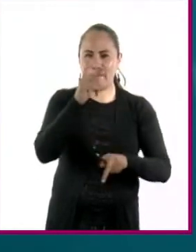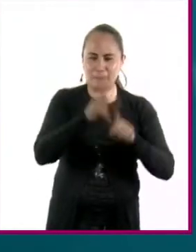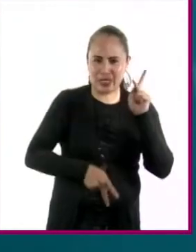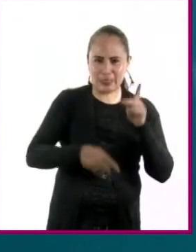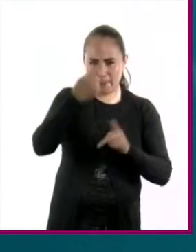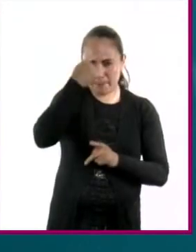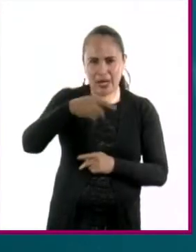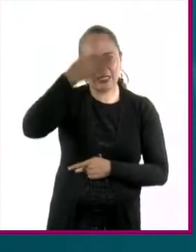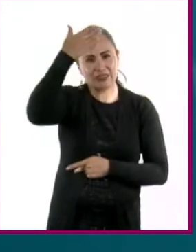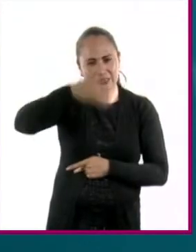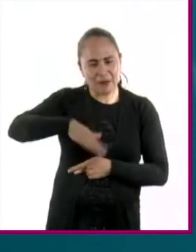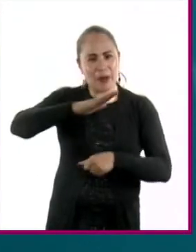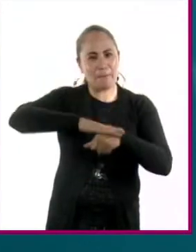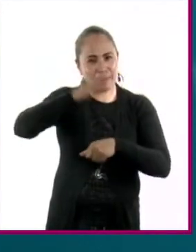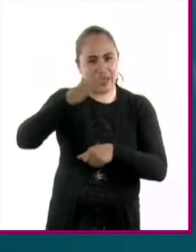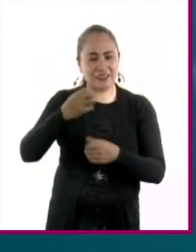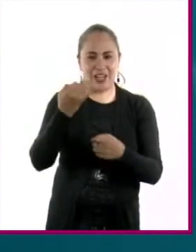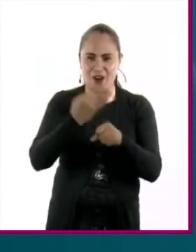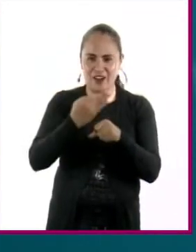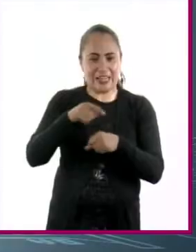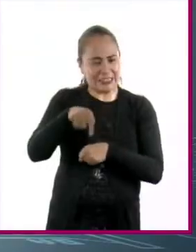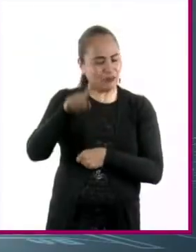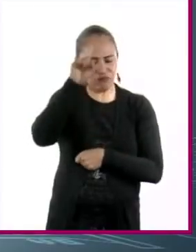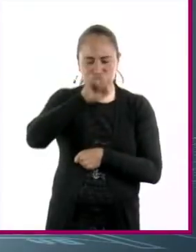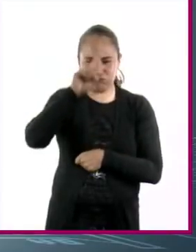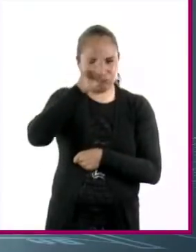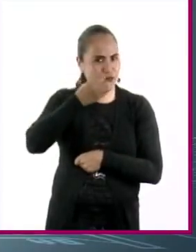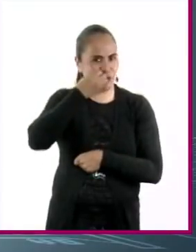en donde les tenemos súper buenas recomendaciones.